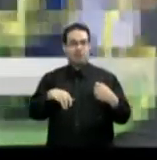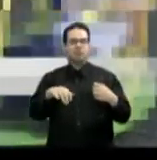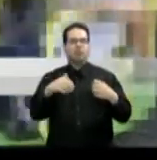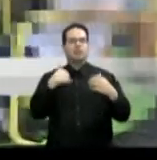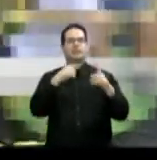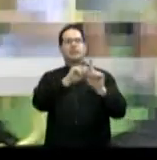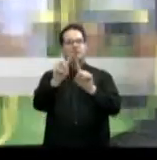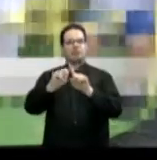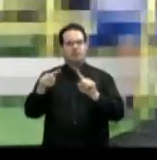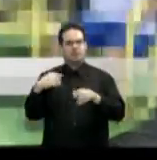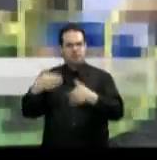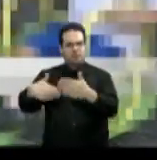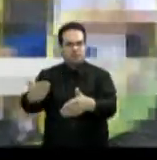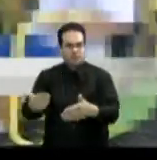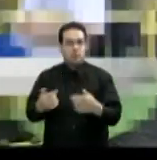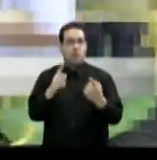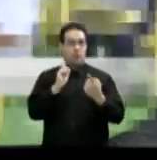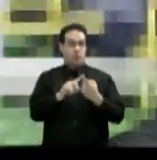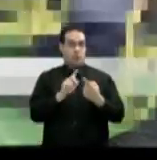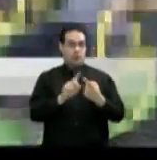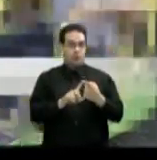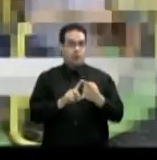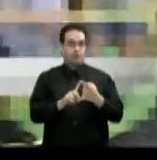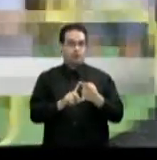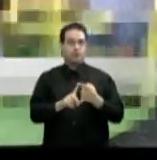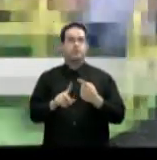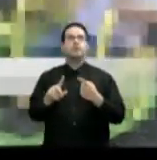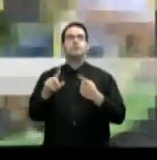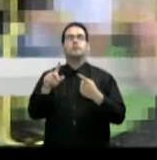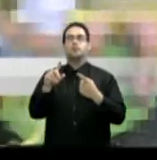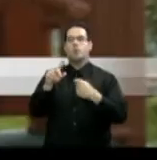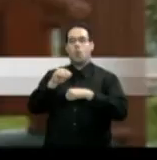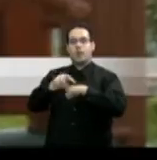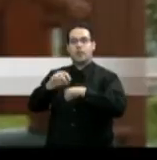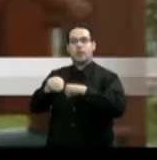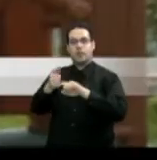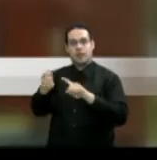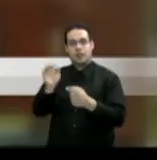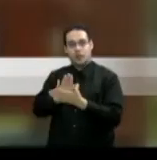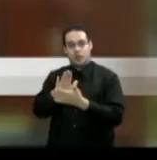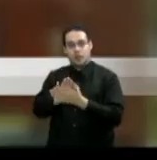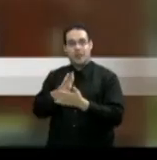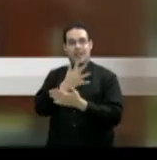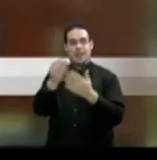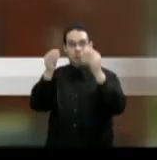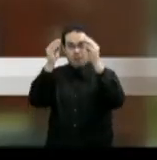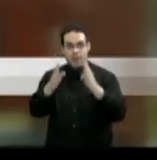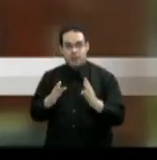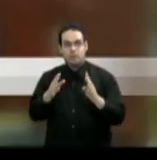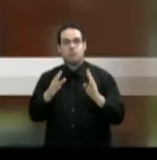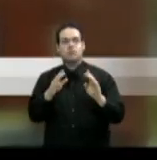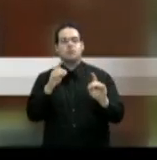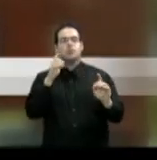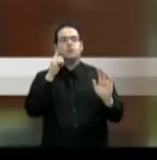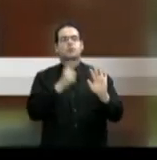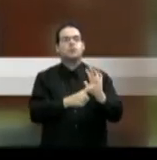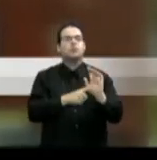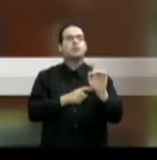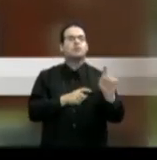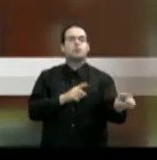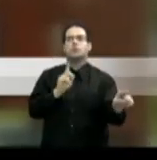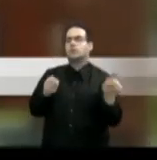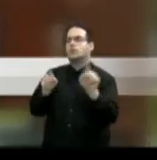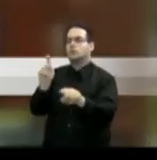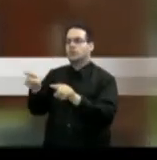identifica y delega en el orientador de las escuelas en colaboración con los maestros la tarea de identificar a los menores